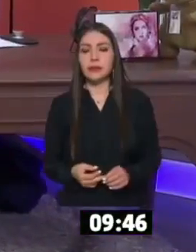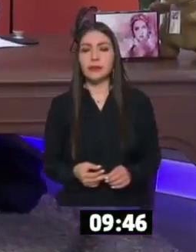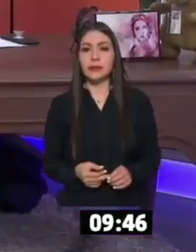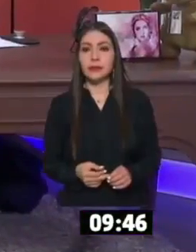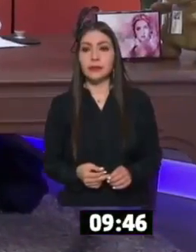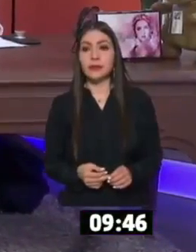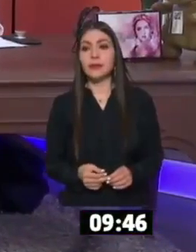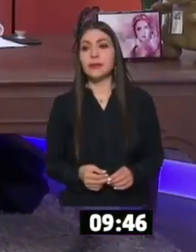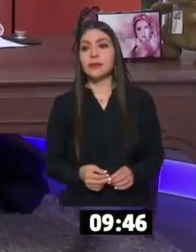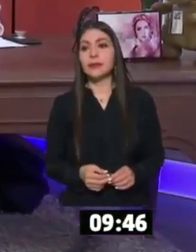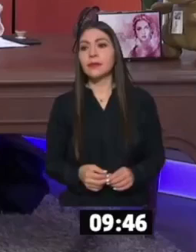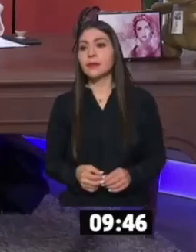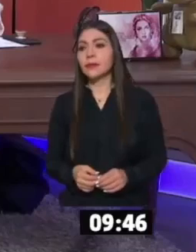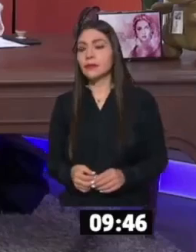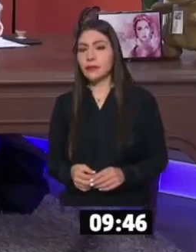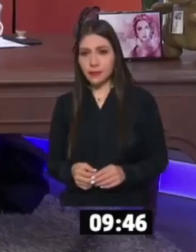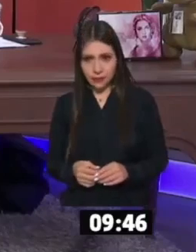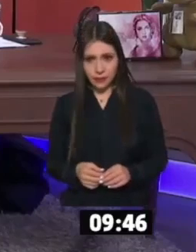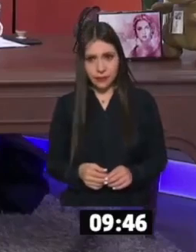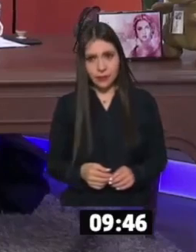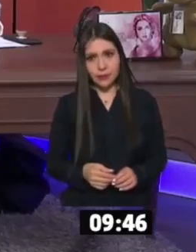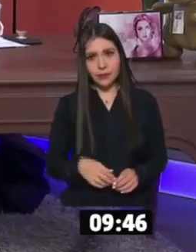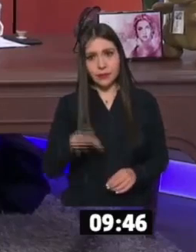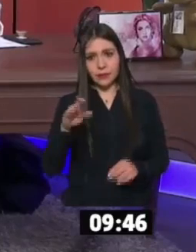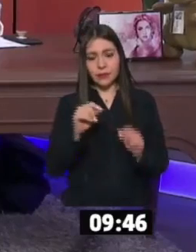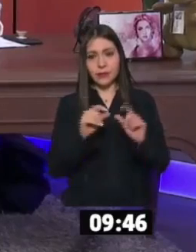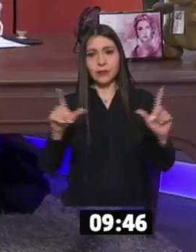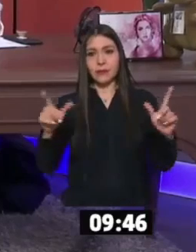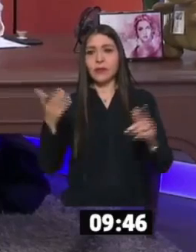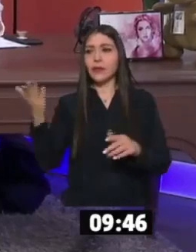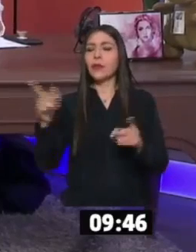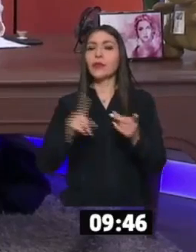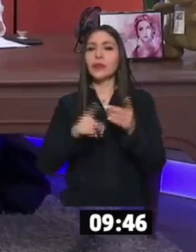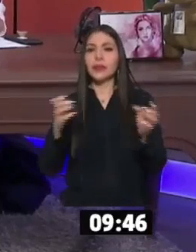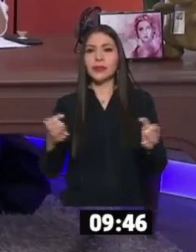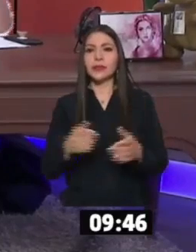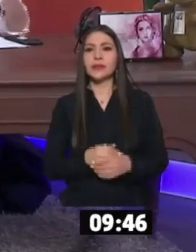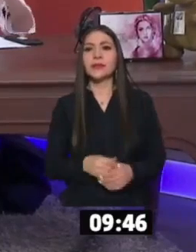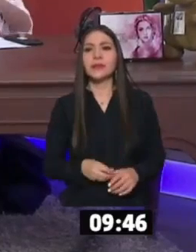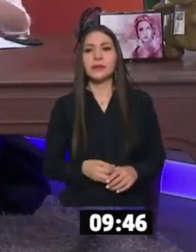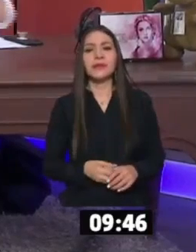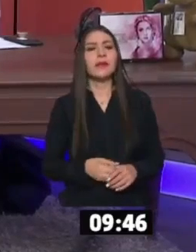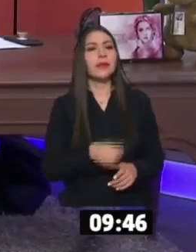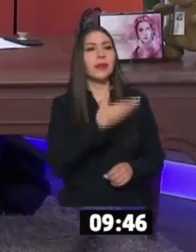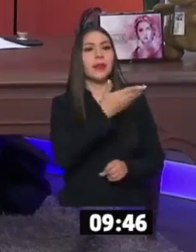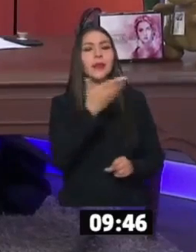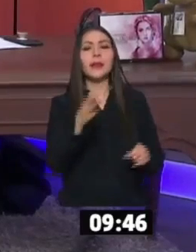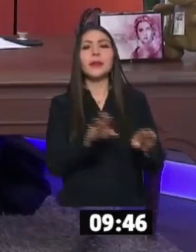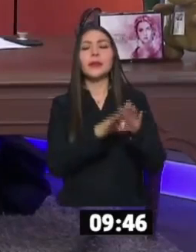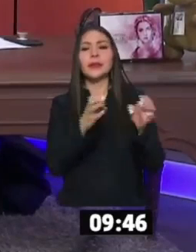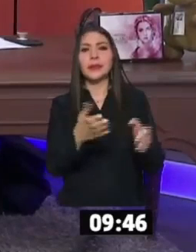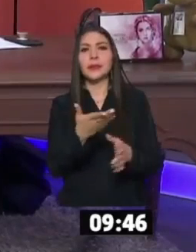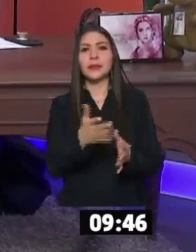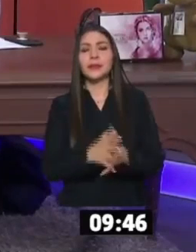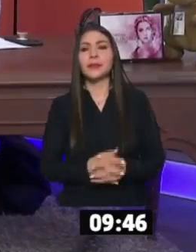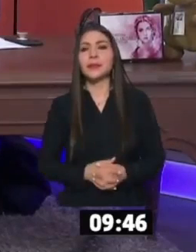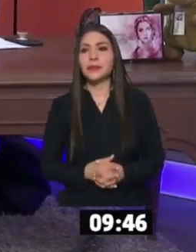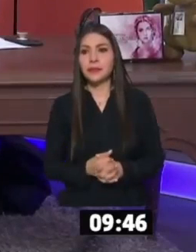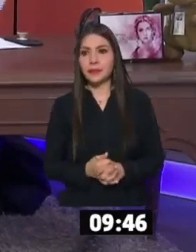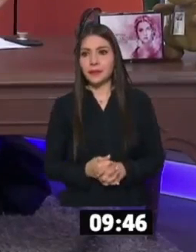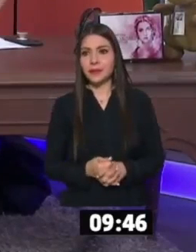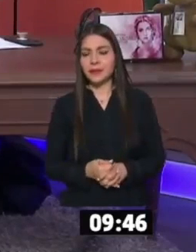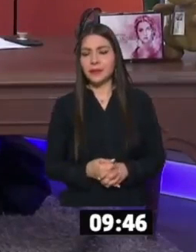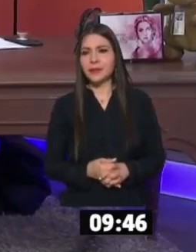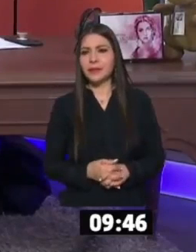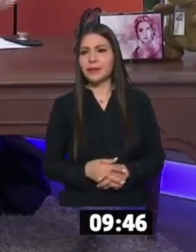¡Oiga usted! ¡Tocayazo! ¿Tocayo? ¿Ontas? ¿Ontas Tocayos? ¡Ahí están Tocayos! ¡Oiga Tocayito! La mera